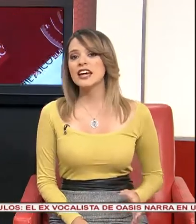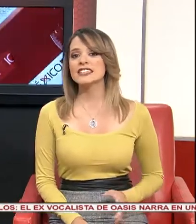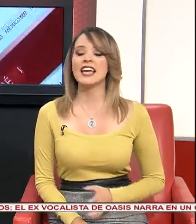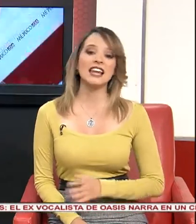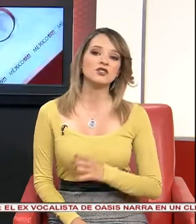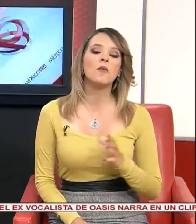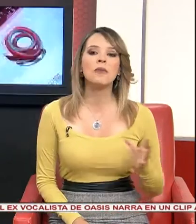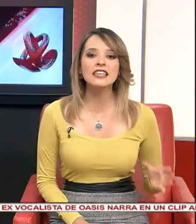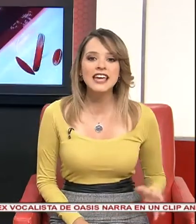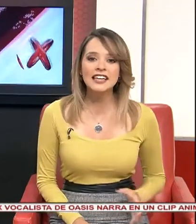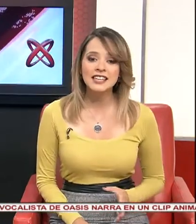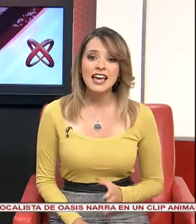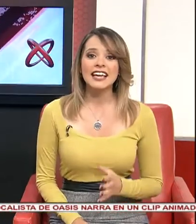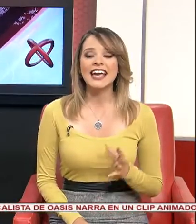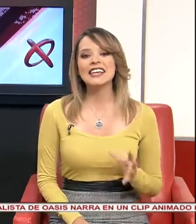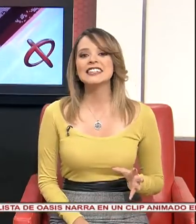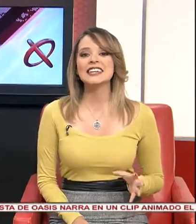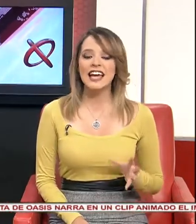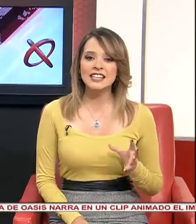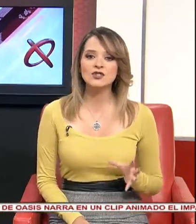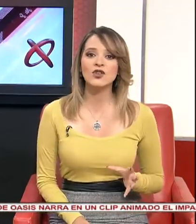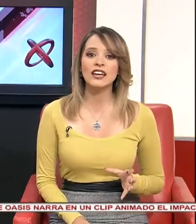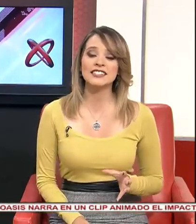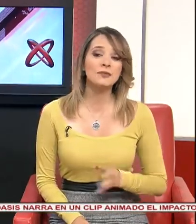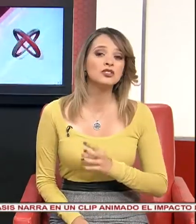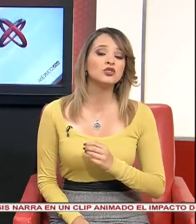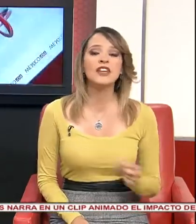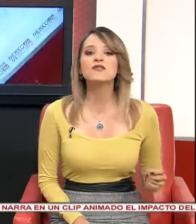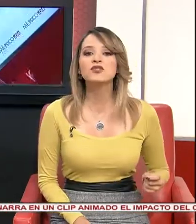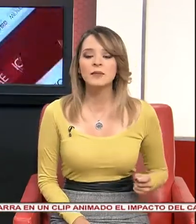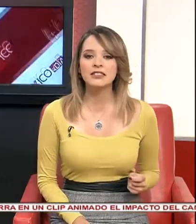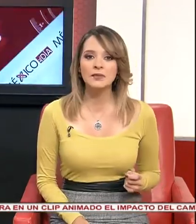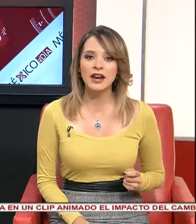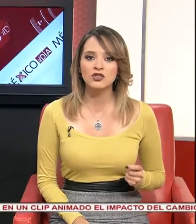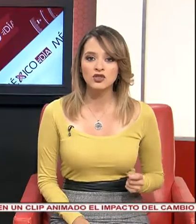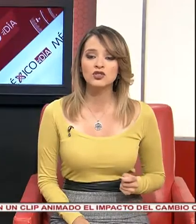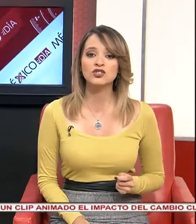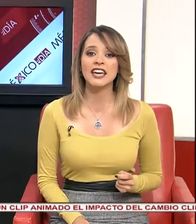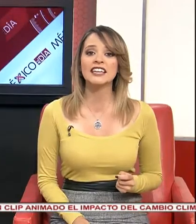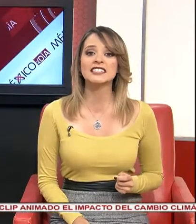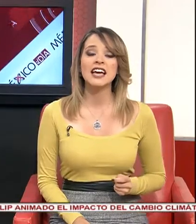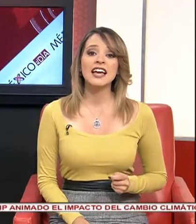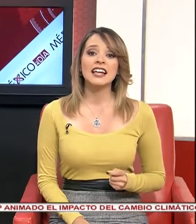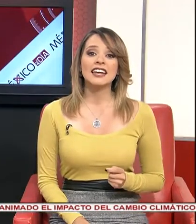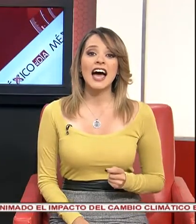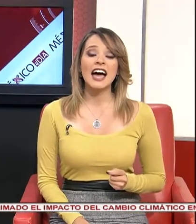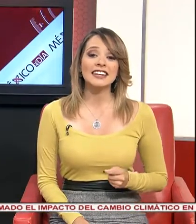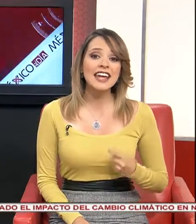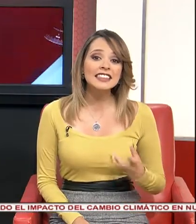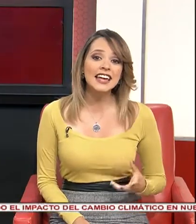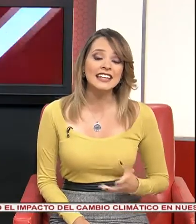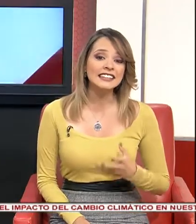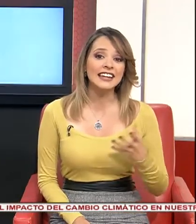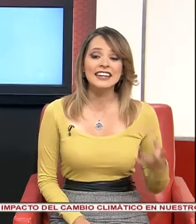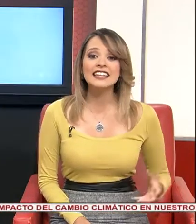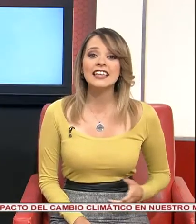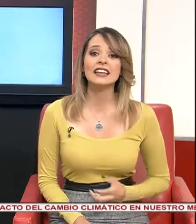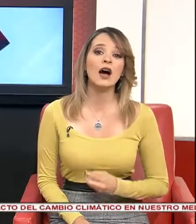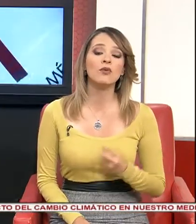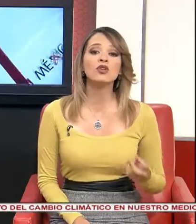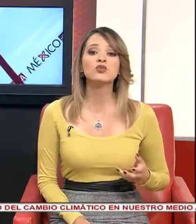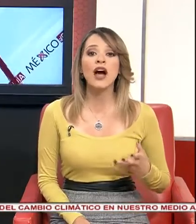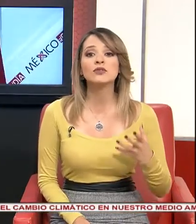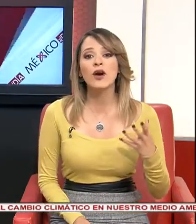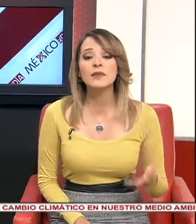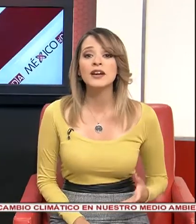las personas a y a las compañías que hacen esto que se ha vuelto tan fundamental para nosotros que es la red, el internet,